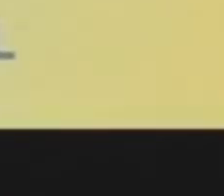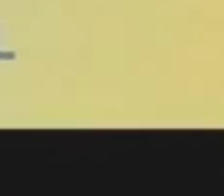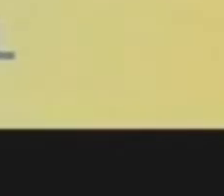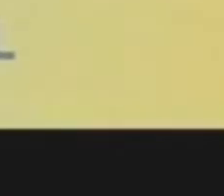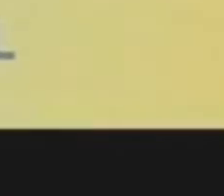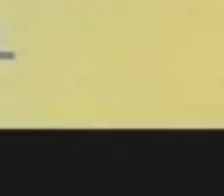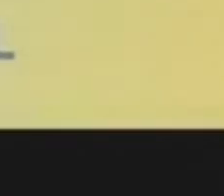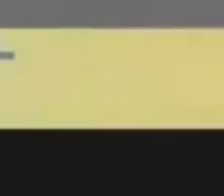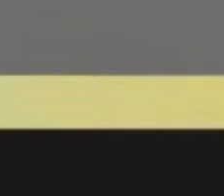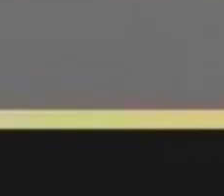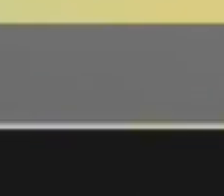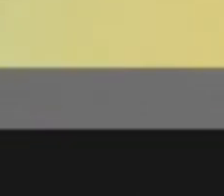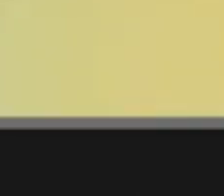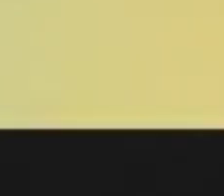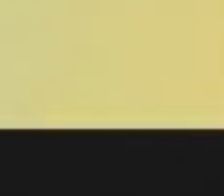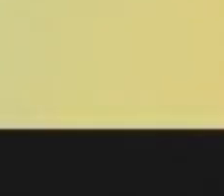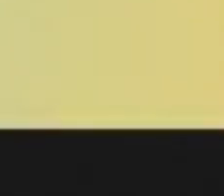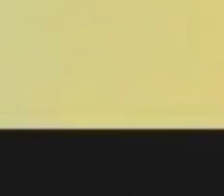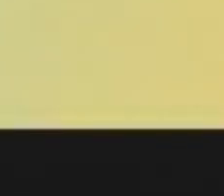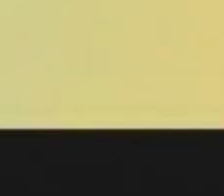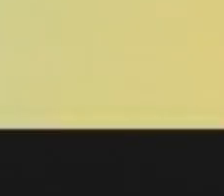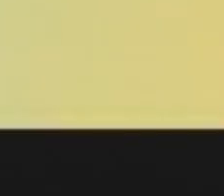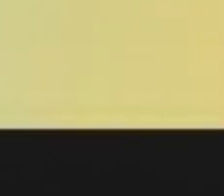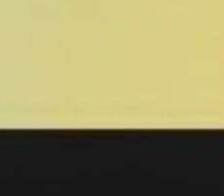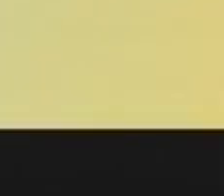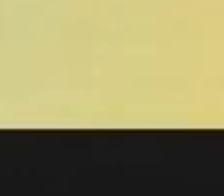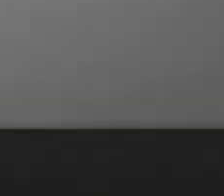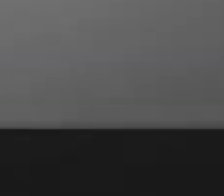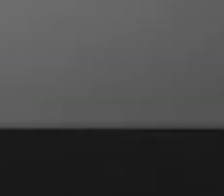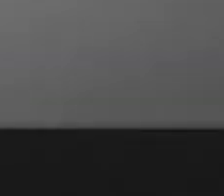canal 12.